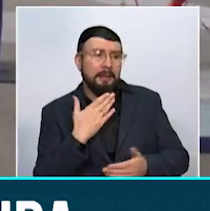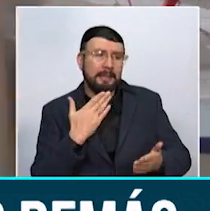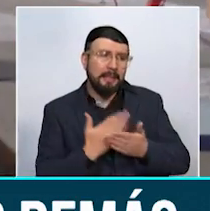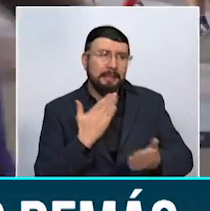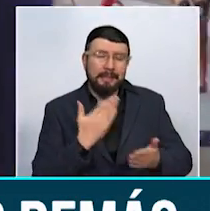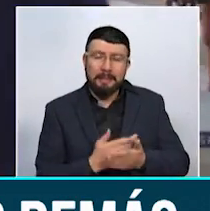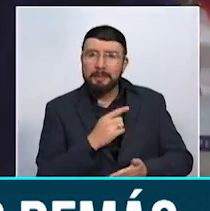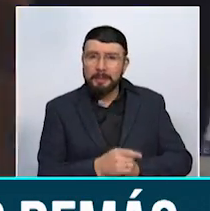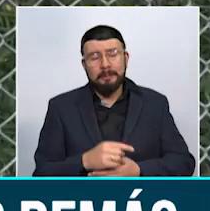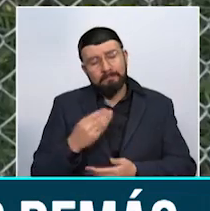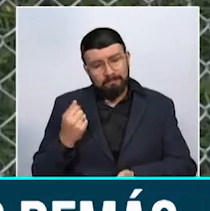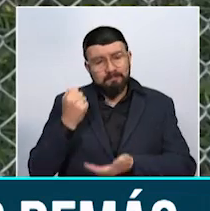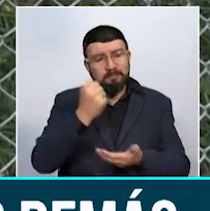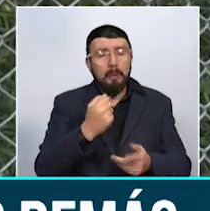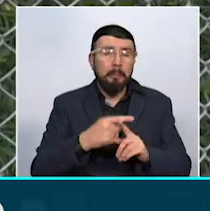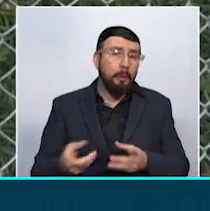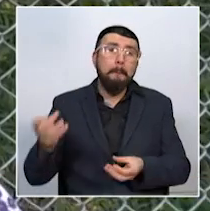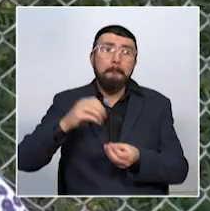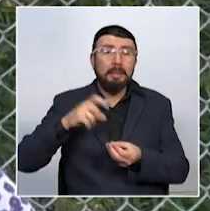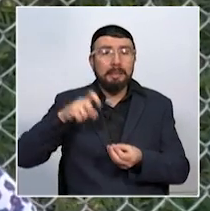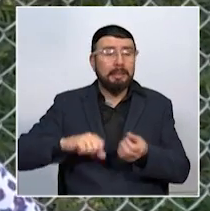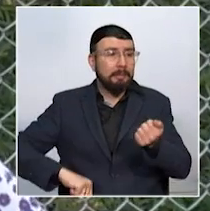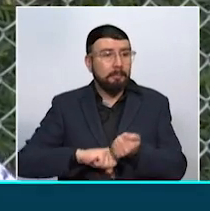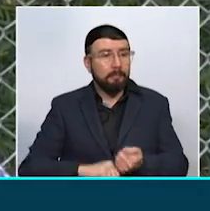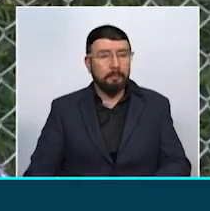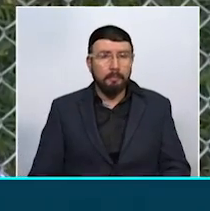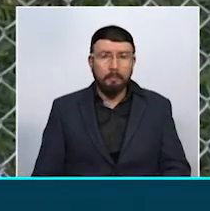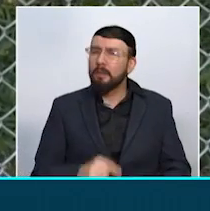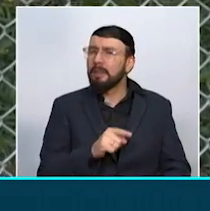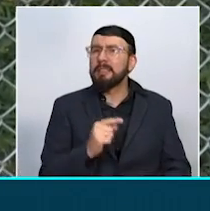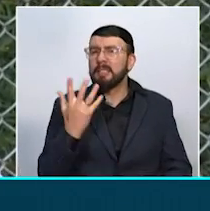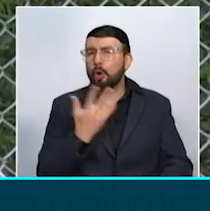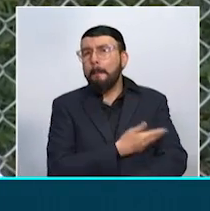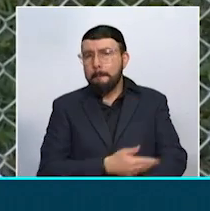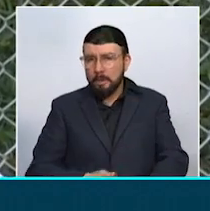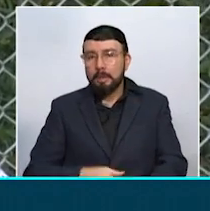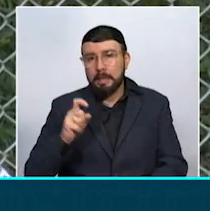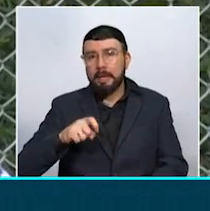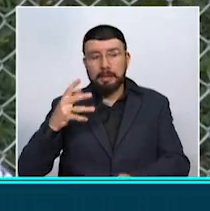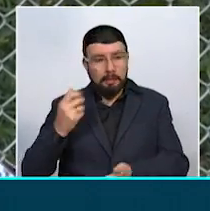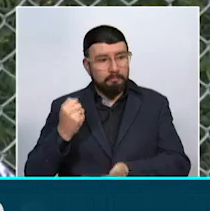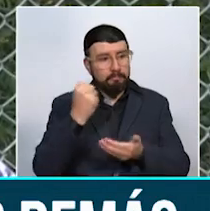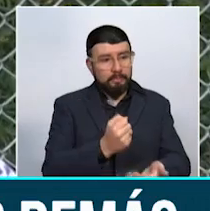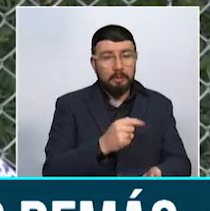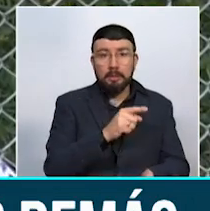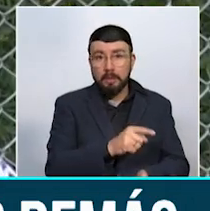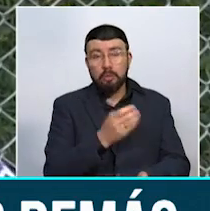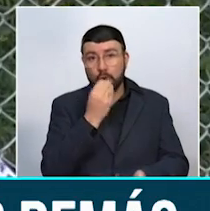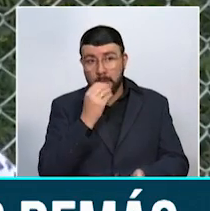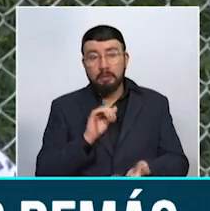por más ayuda para el viaje. Estamos hablando de un paquete de 5 millones de pesos, el cual cubre viáticos,